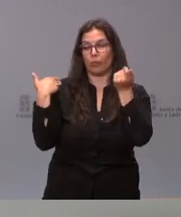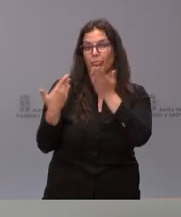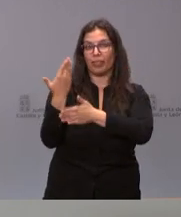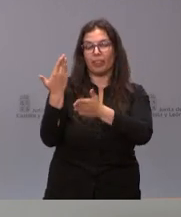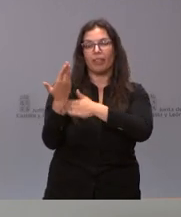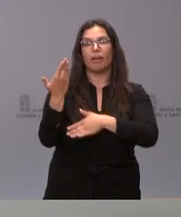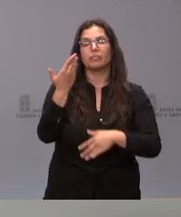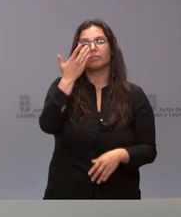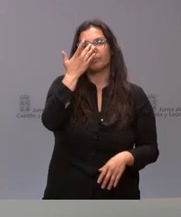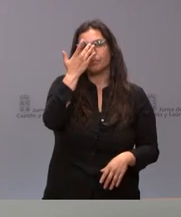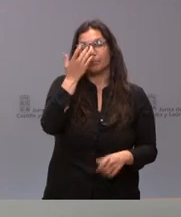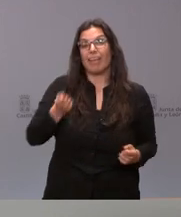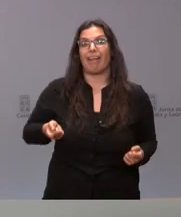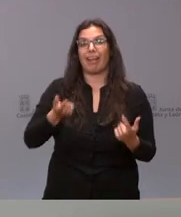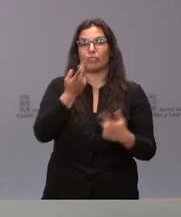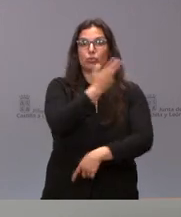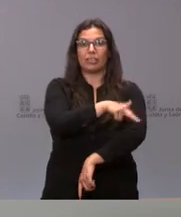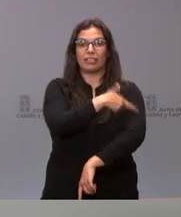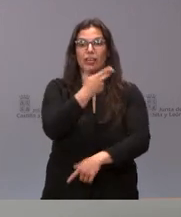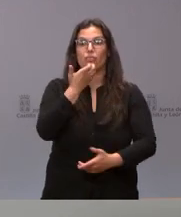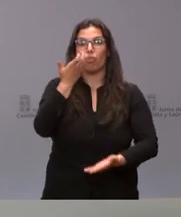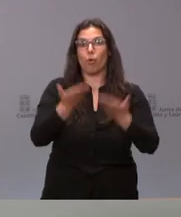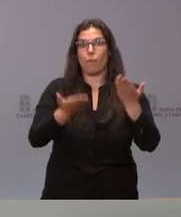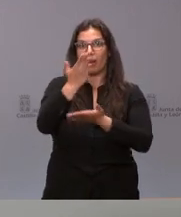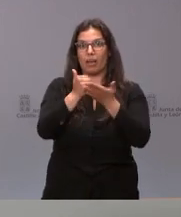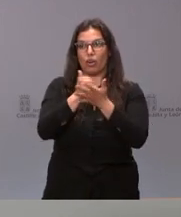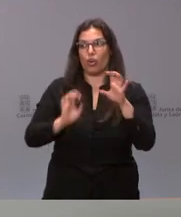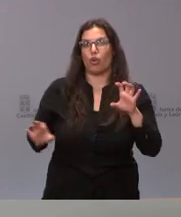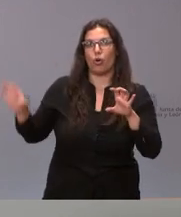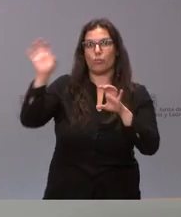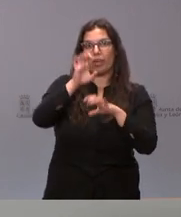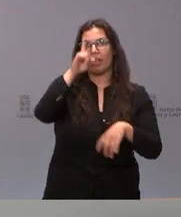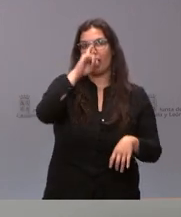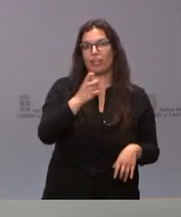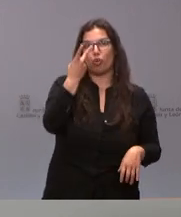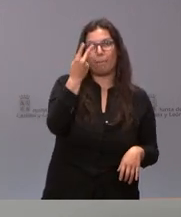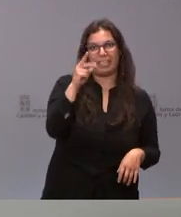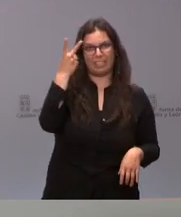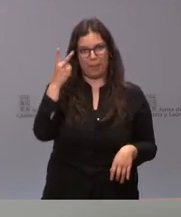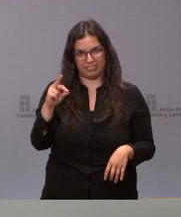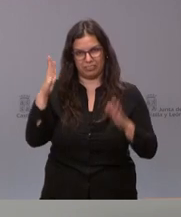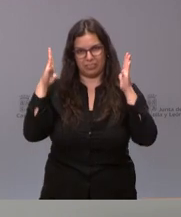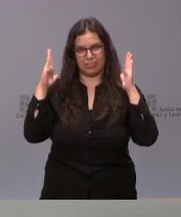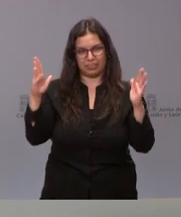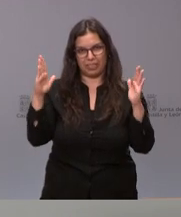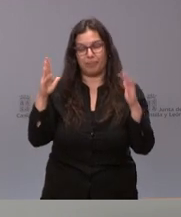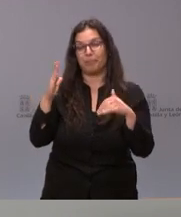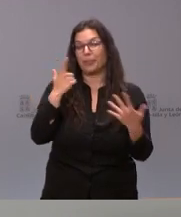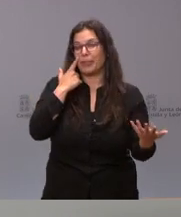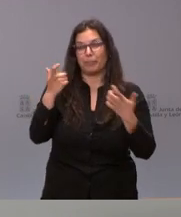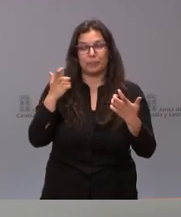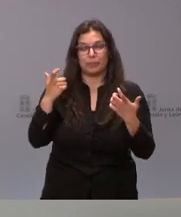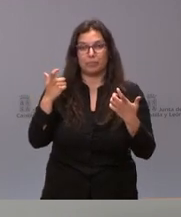el gasto sanitario por comunidades autónomas relativo al año 2020. Lo relevante